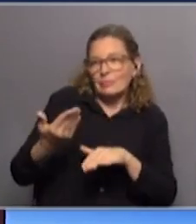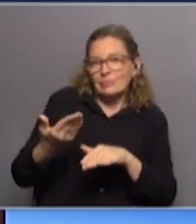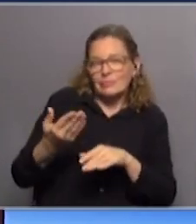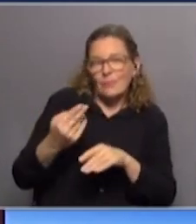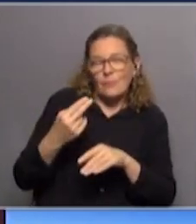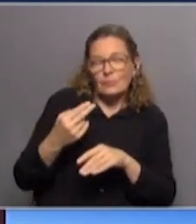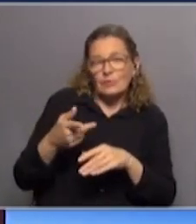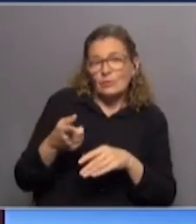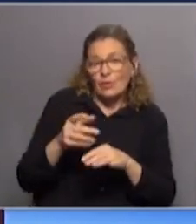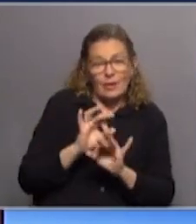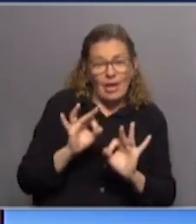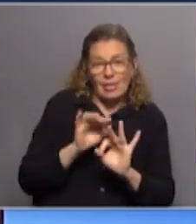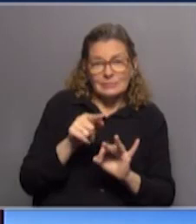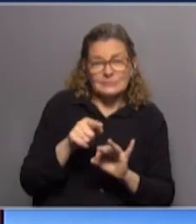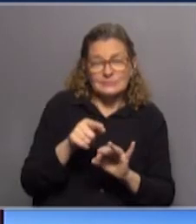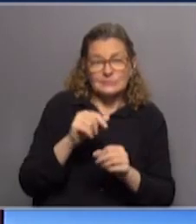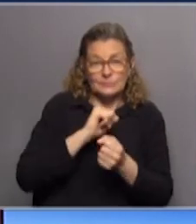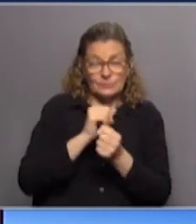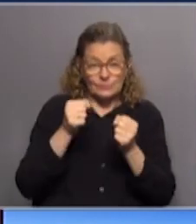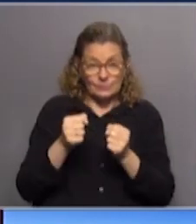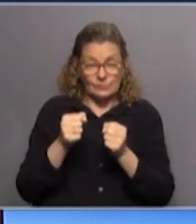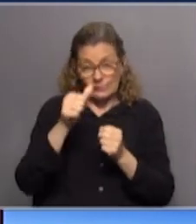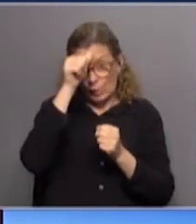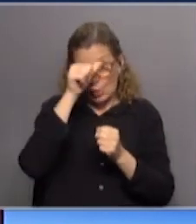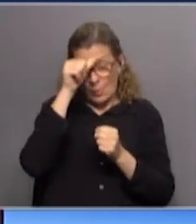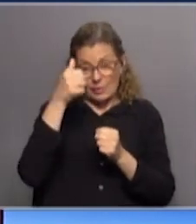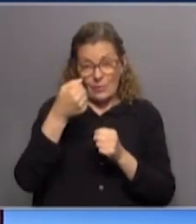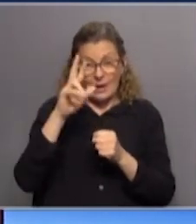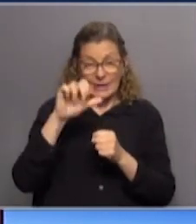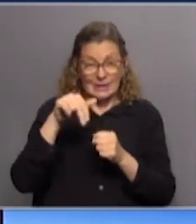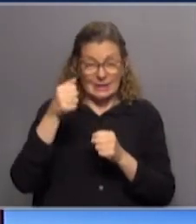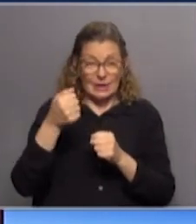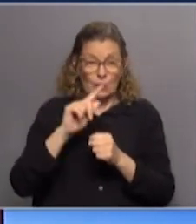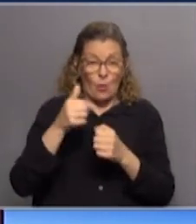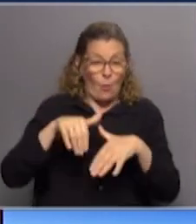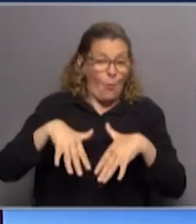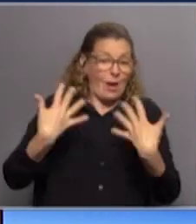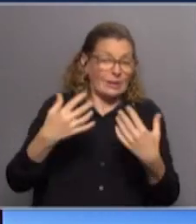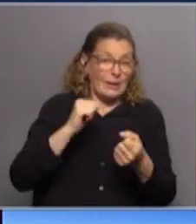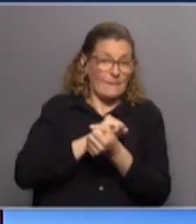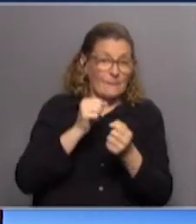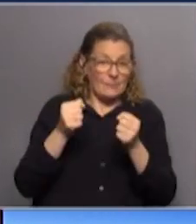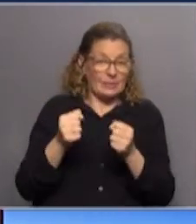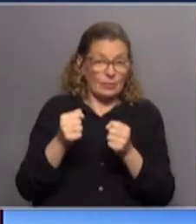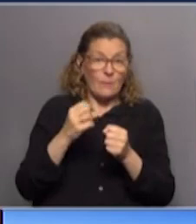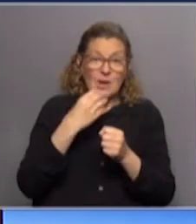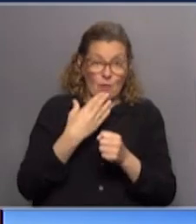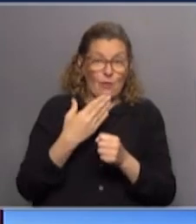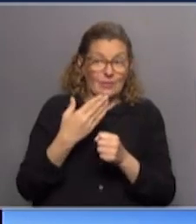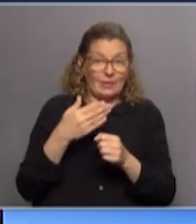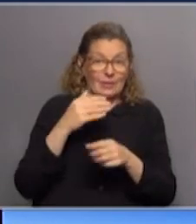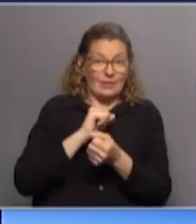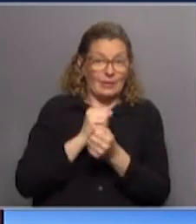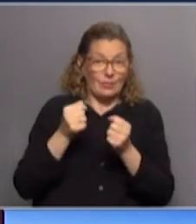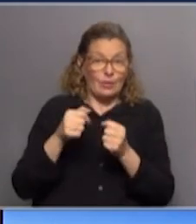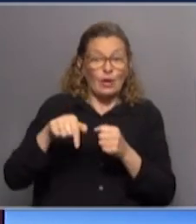además hay que decir que los presos que están en el Domingo Arena no son cualquier tipo de presos, son personas que están en mejores condiciones que las